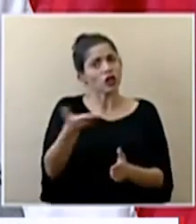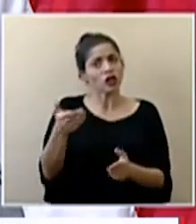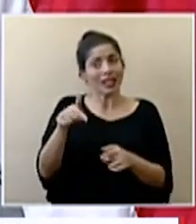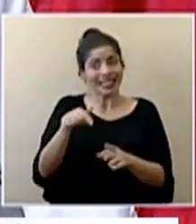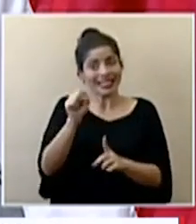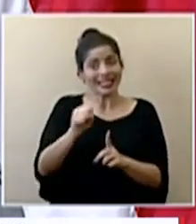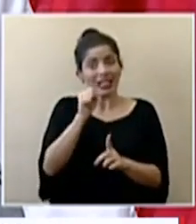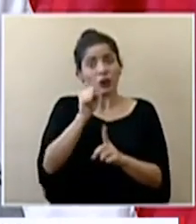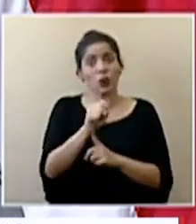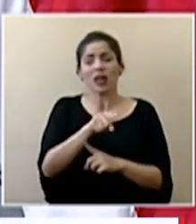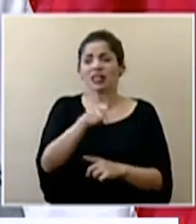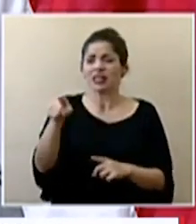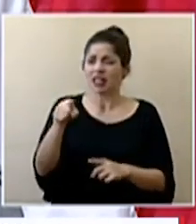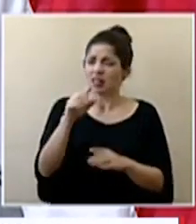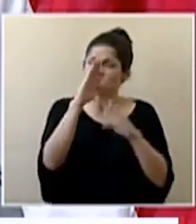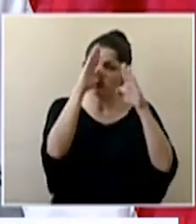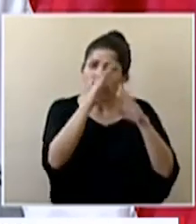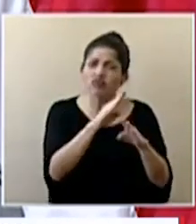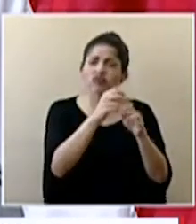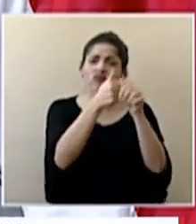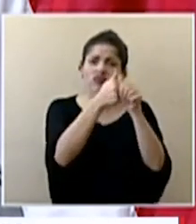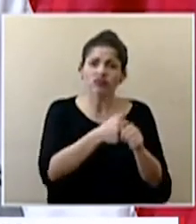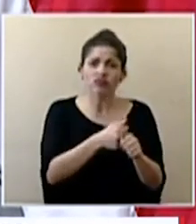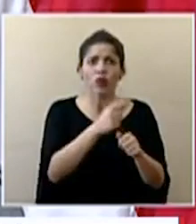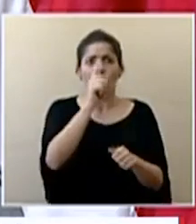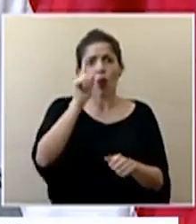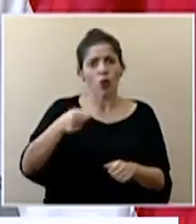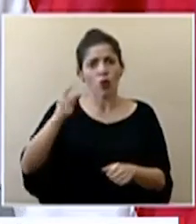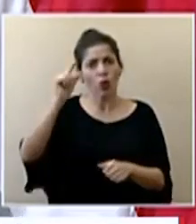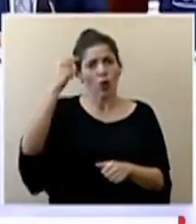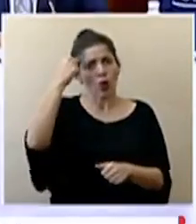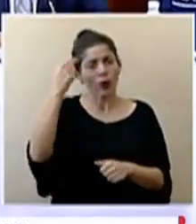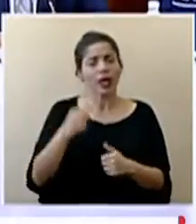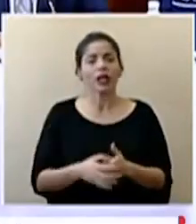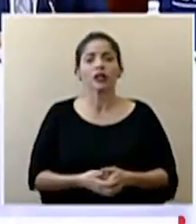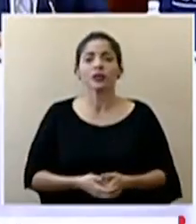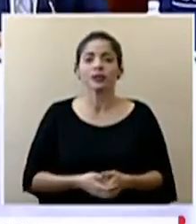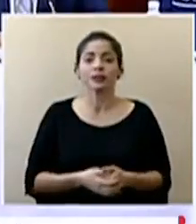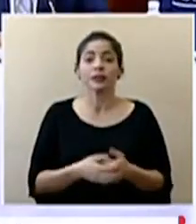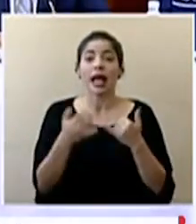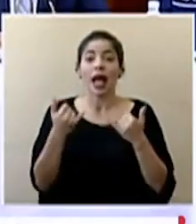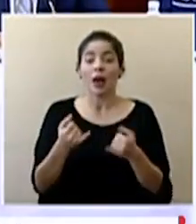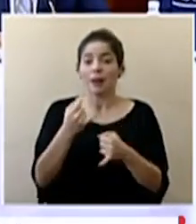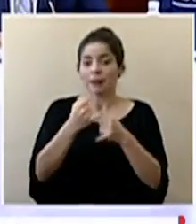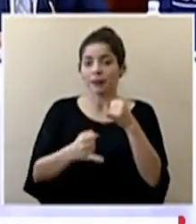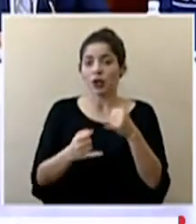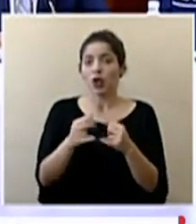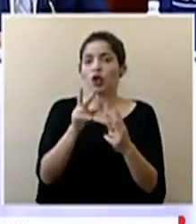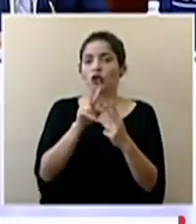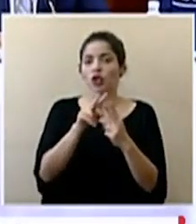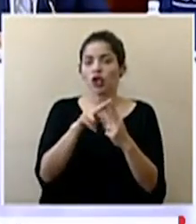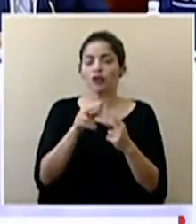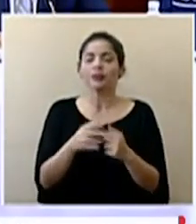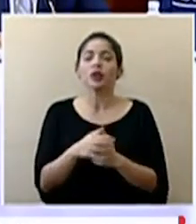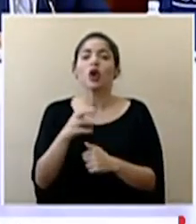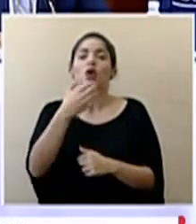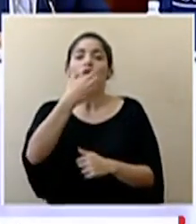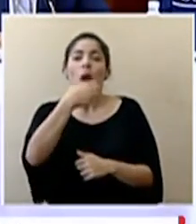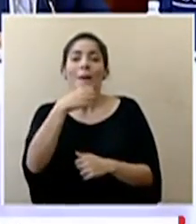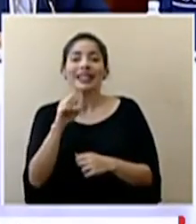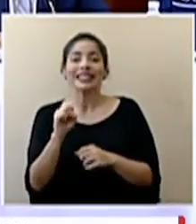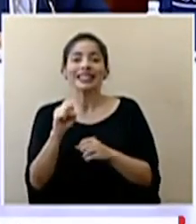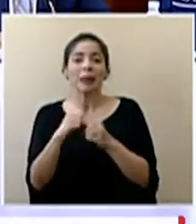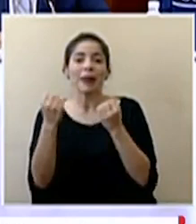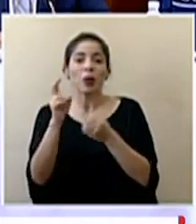en estas circunstancias han acatado las disposiciones gubernamentales que se han dado vamos culminando con dos medios don Román el semanario